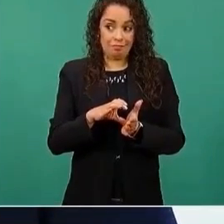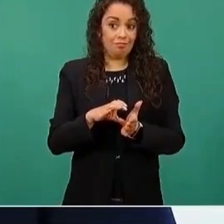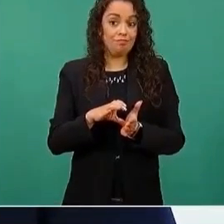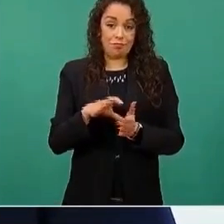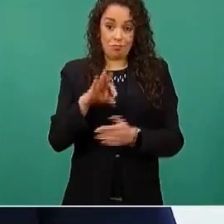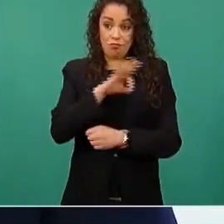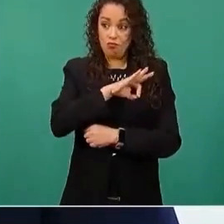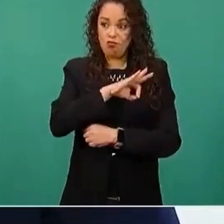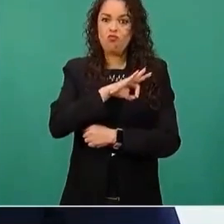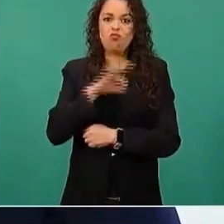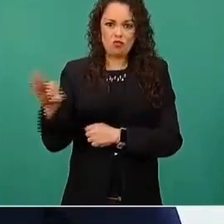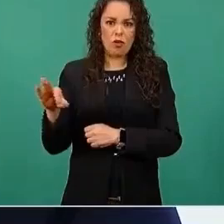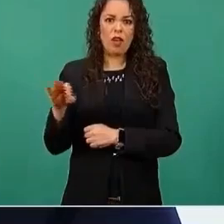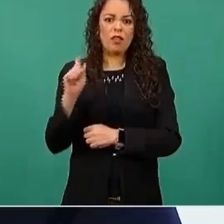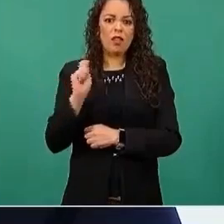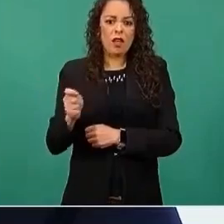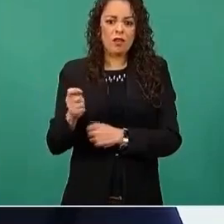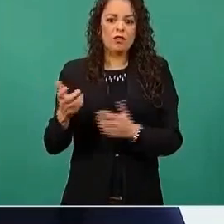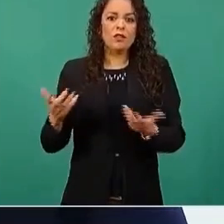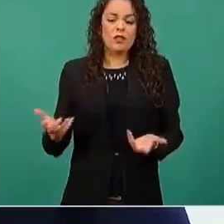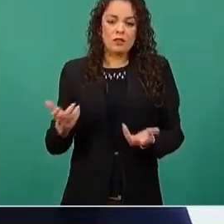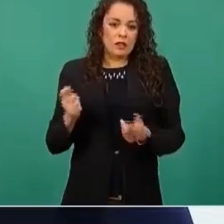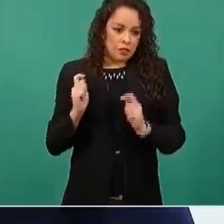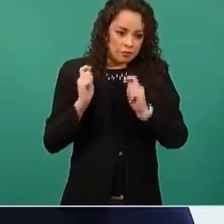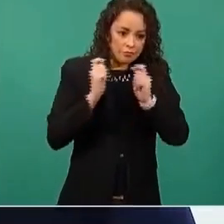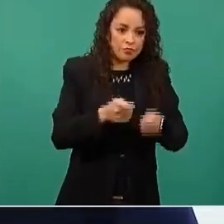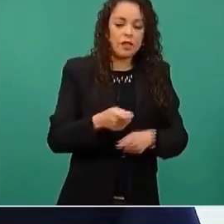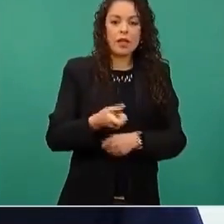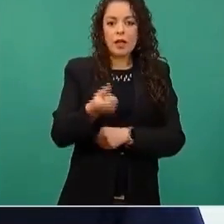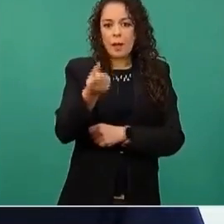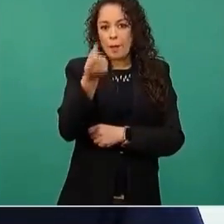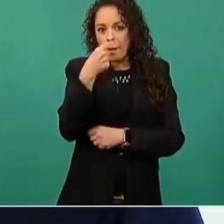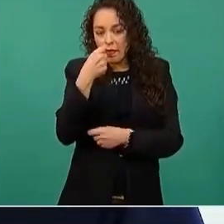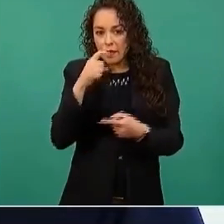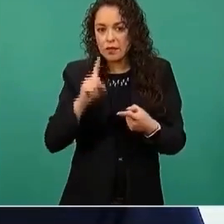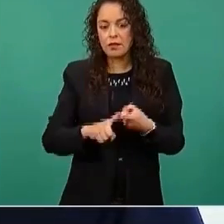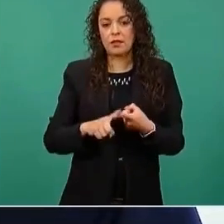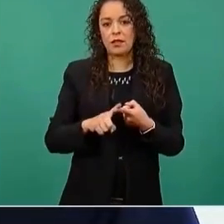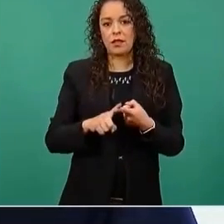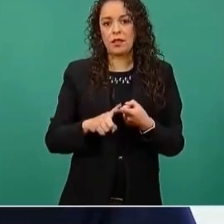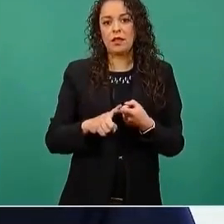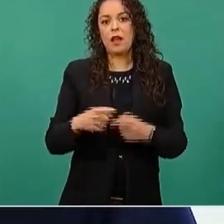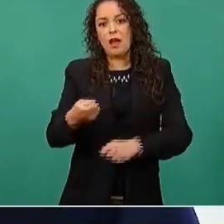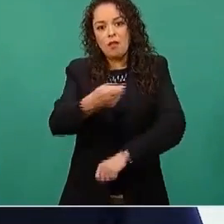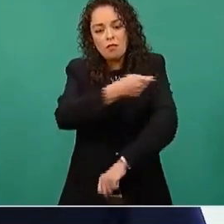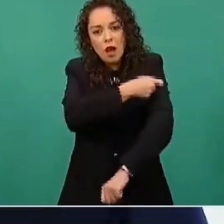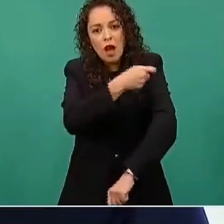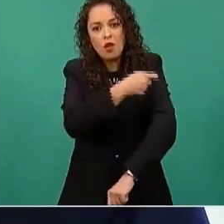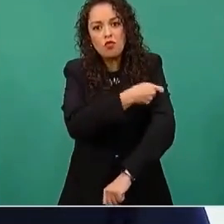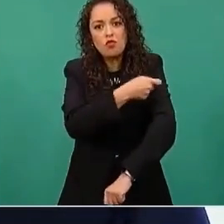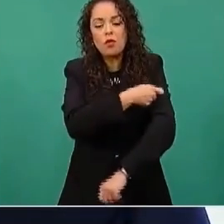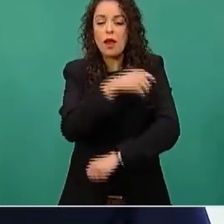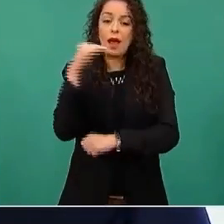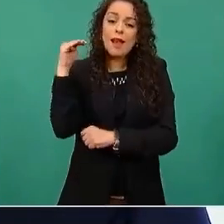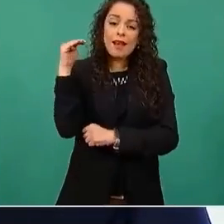las medicinas, las vacunas de manera gratuita,